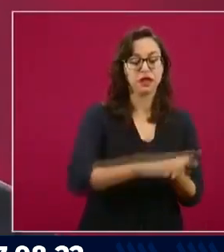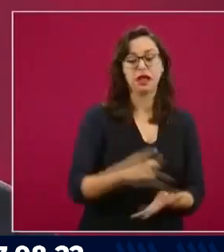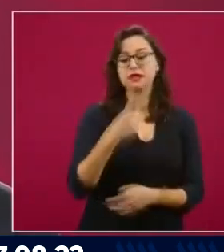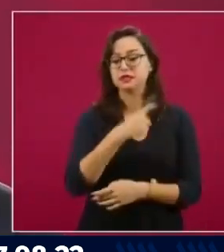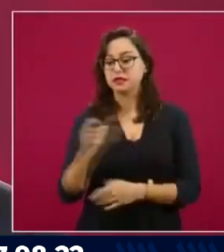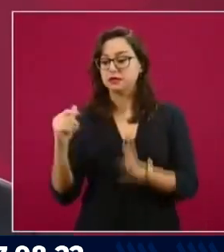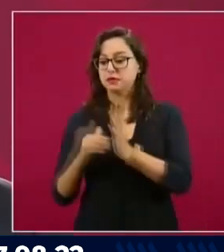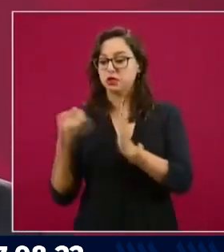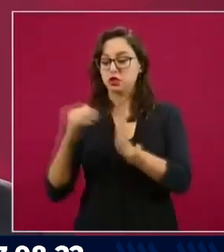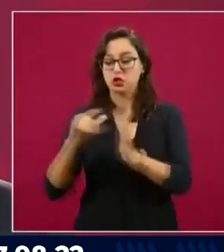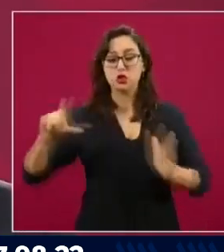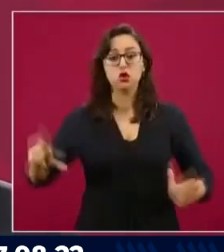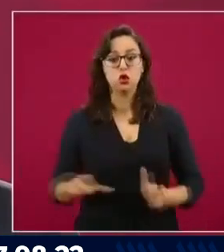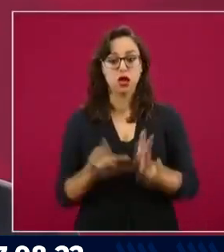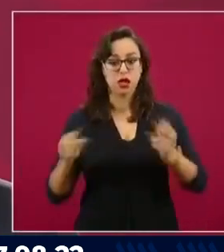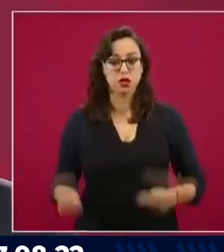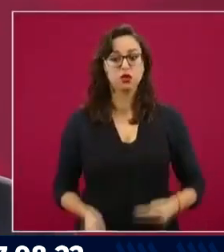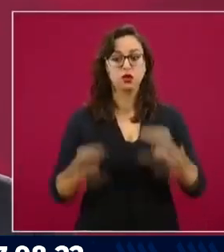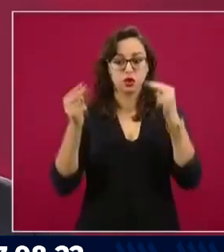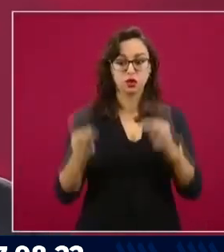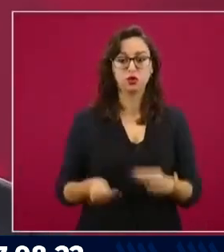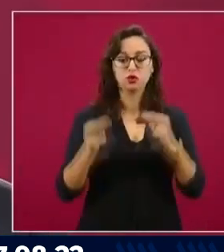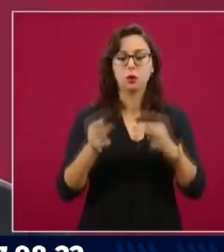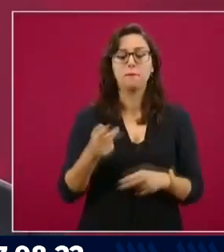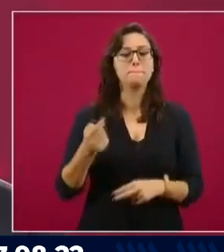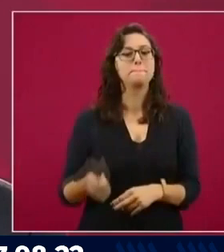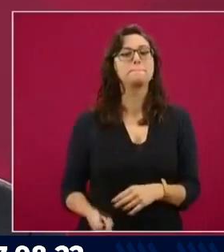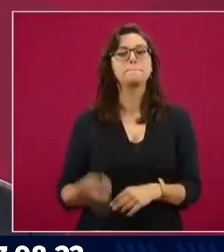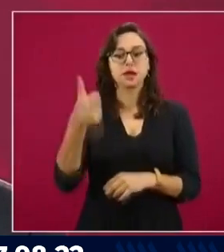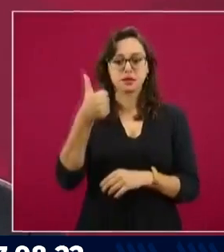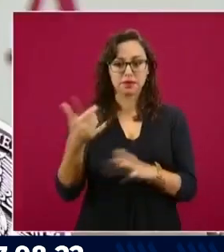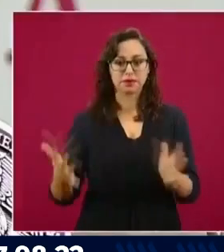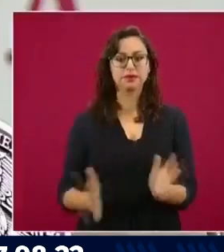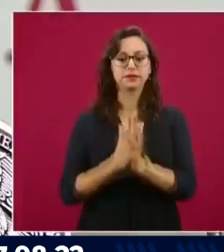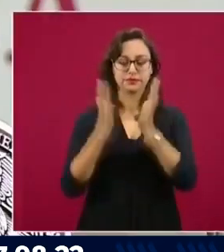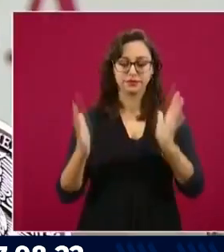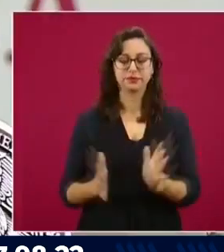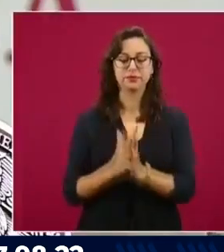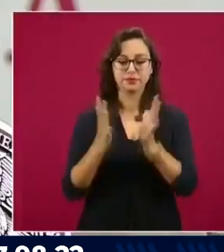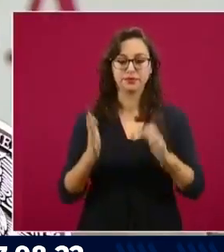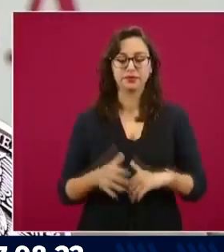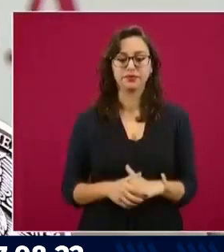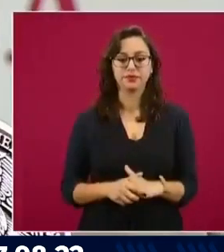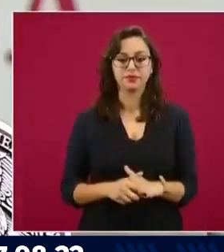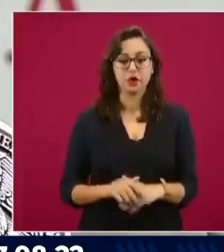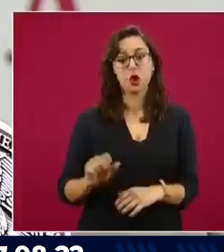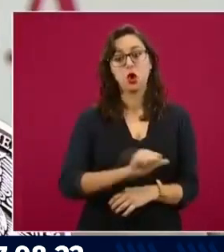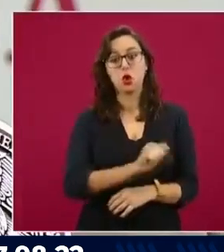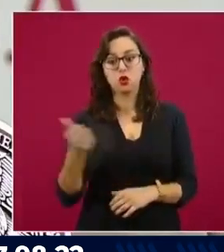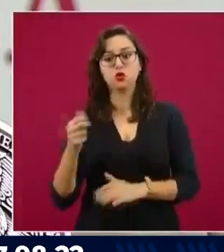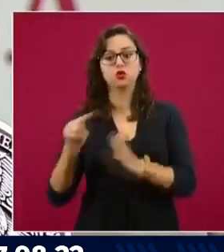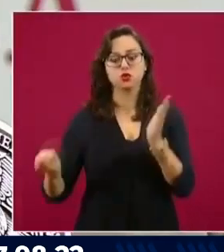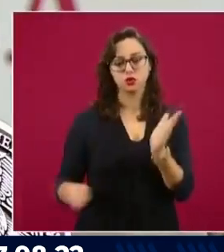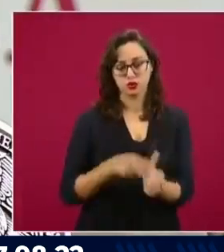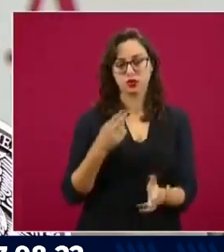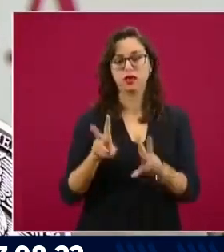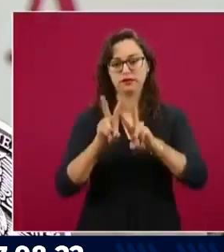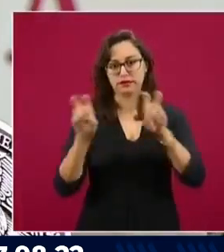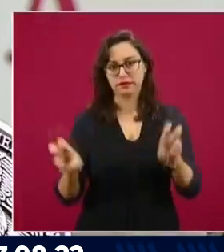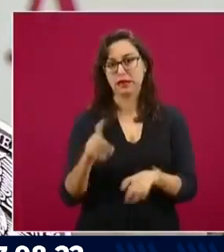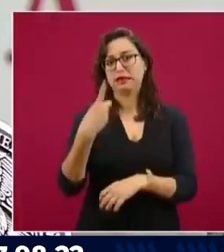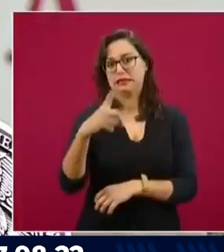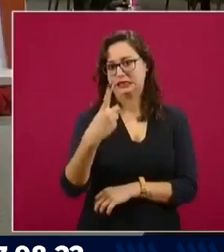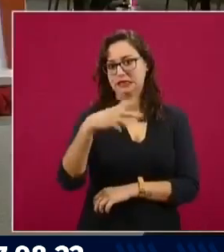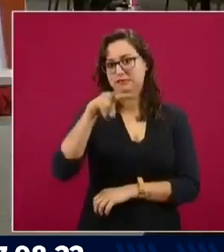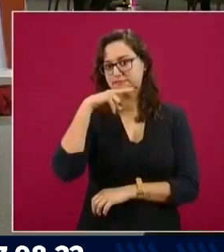los establecimientos. Es la primera vez que los establecimientos entran al sorteo. Y el otro decreto es el que tiene que ver con el aguinaldo,